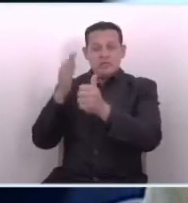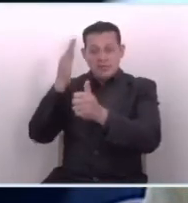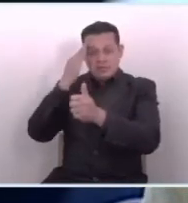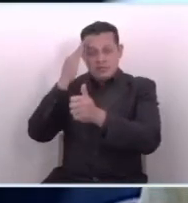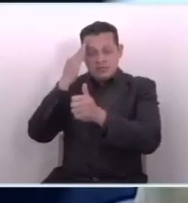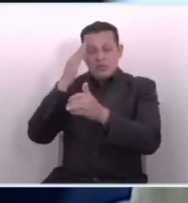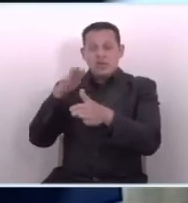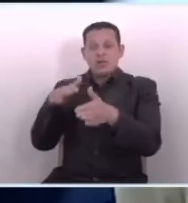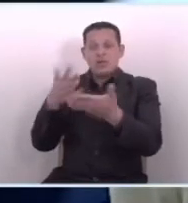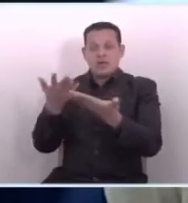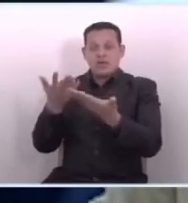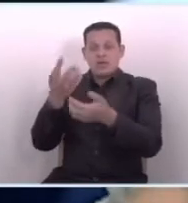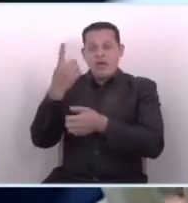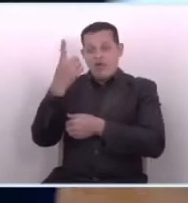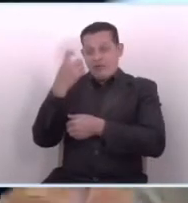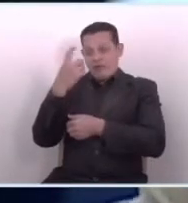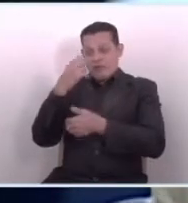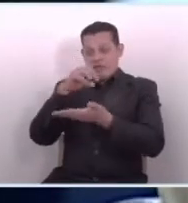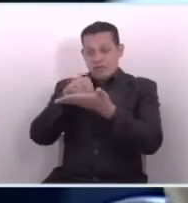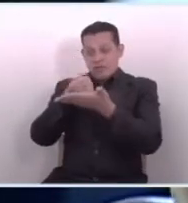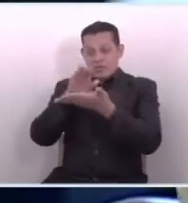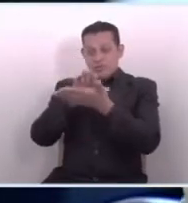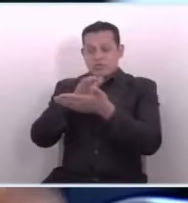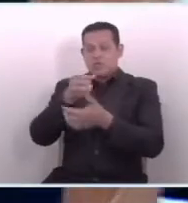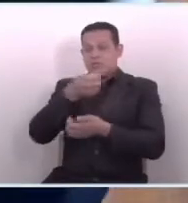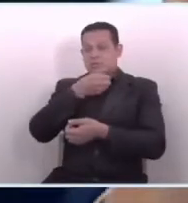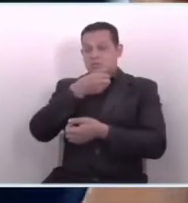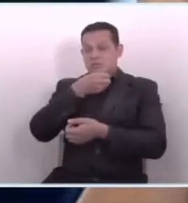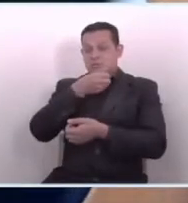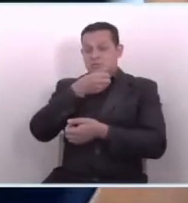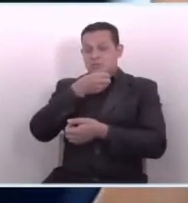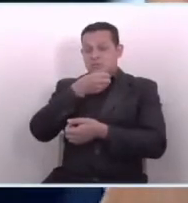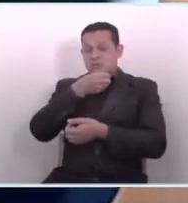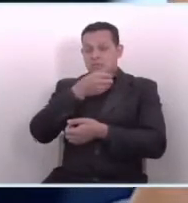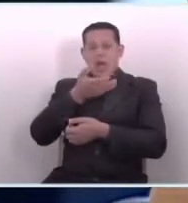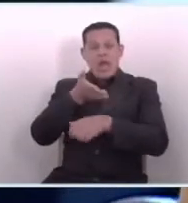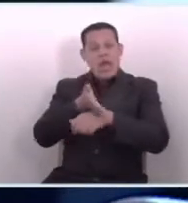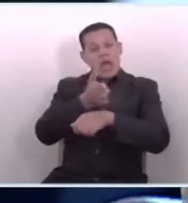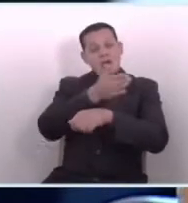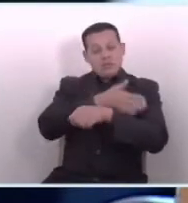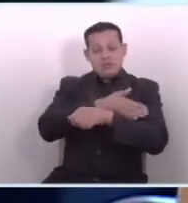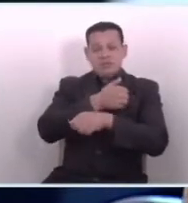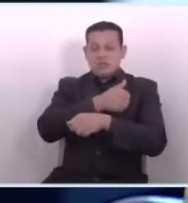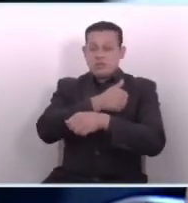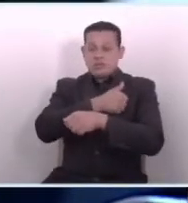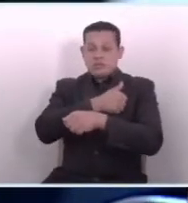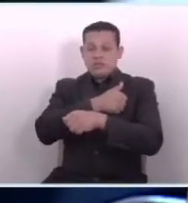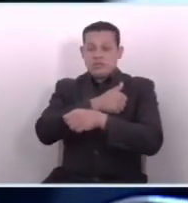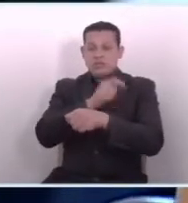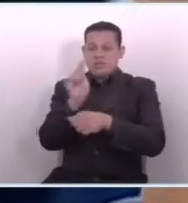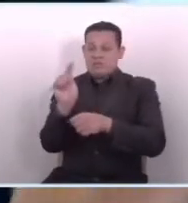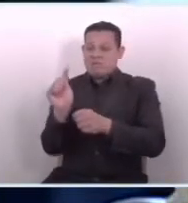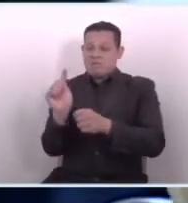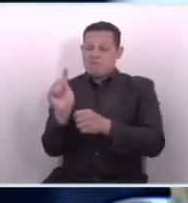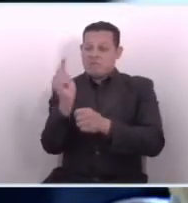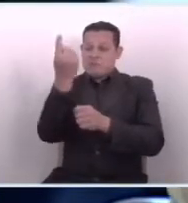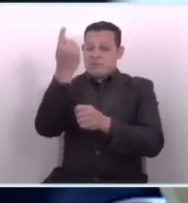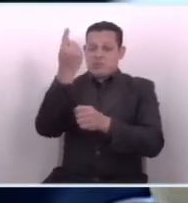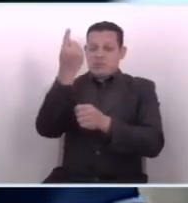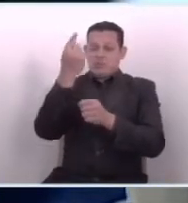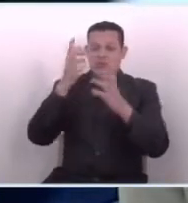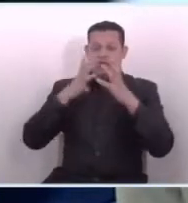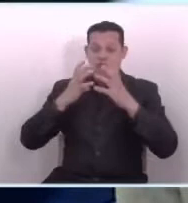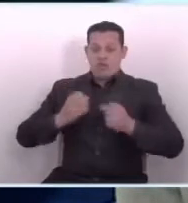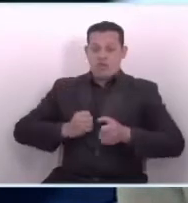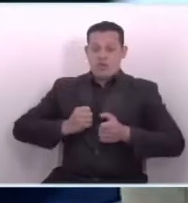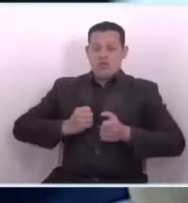Sabemos que hacen falta datos que debería de haber sido, debería ser lo primero que el